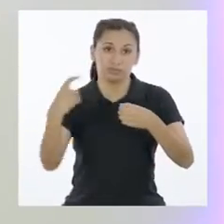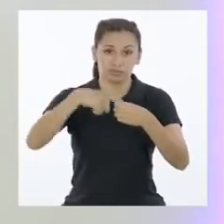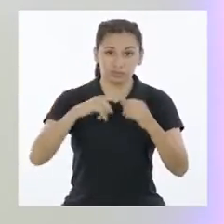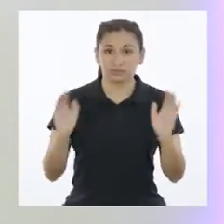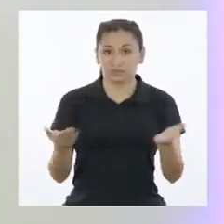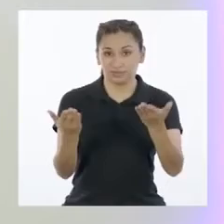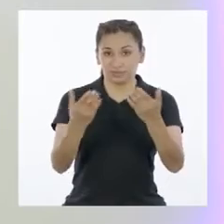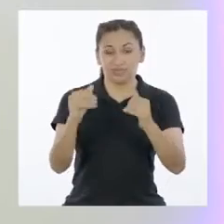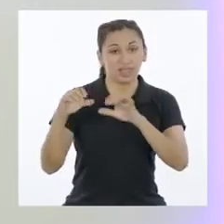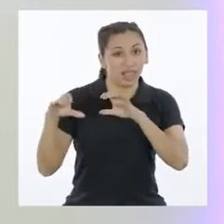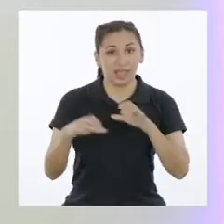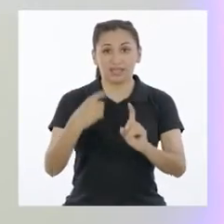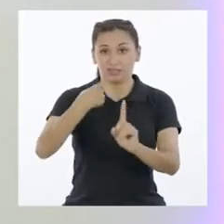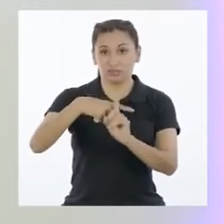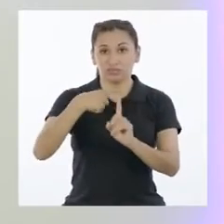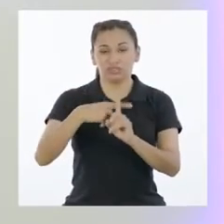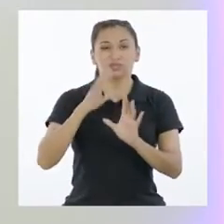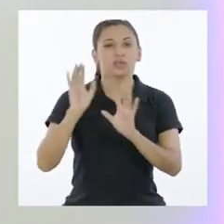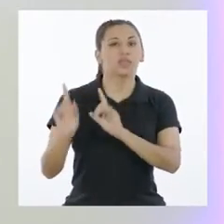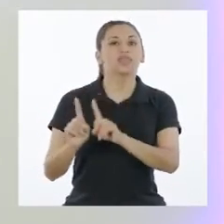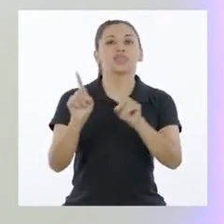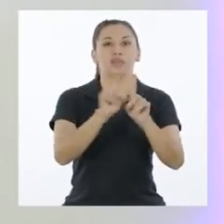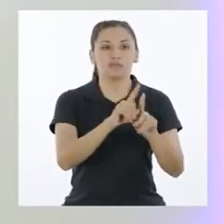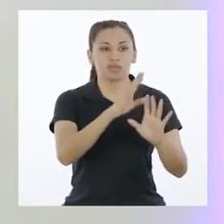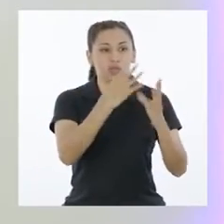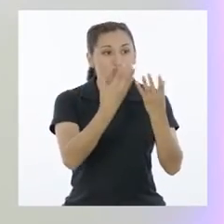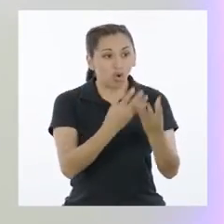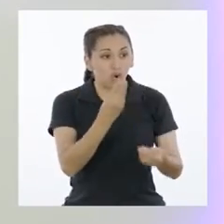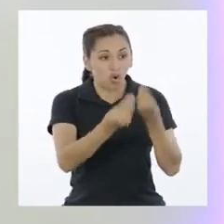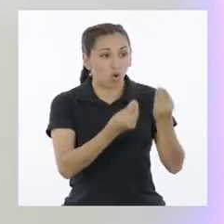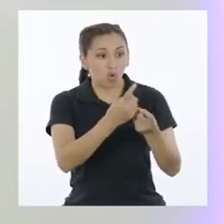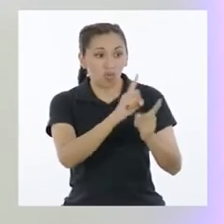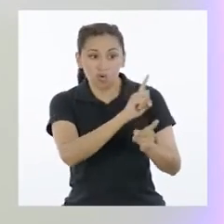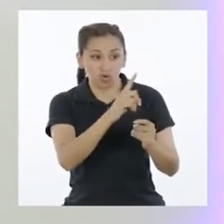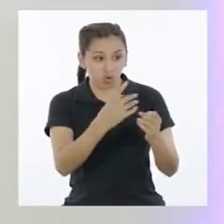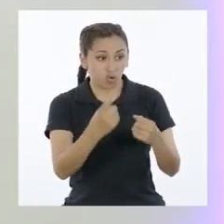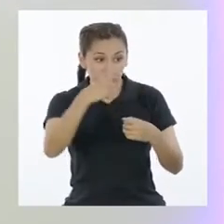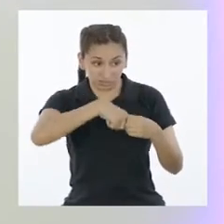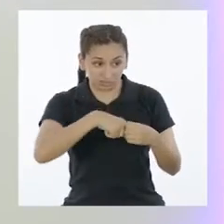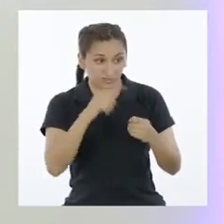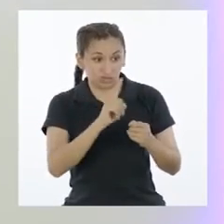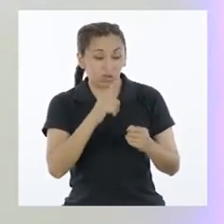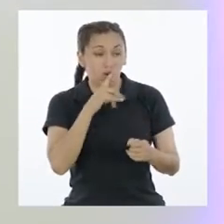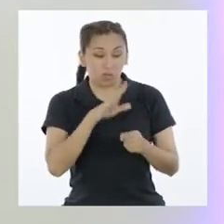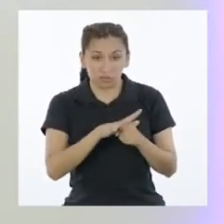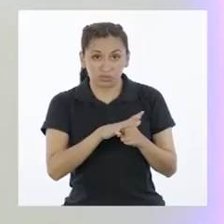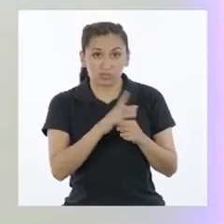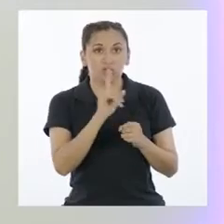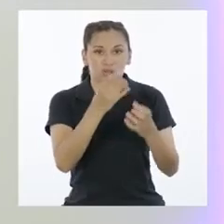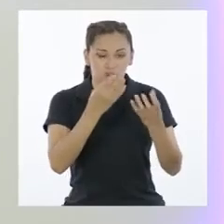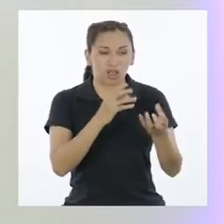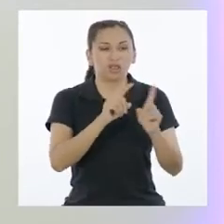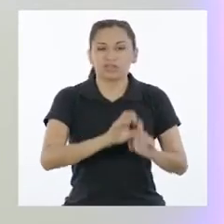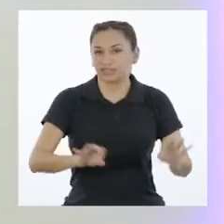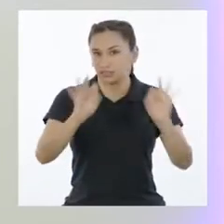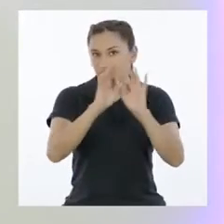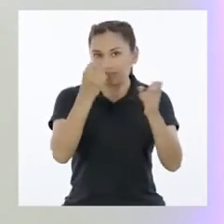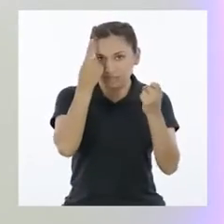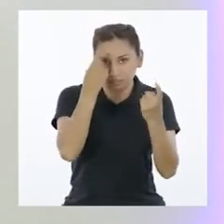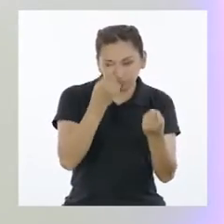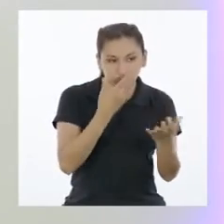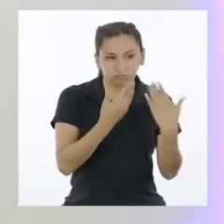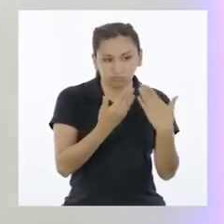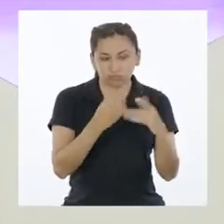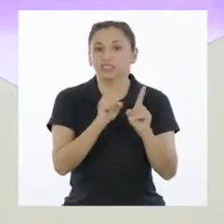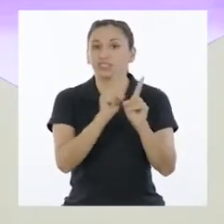promover la participación ciudadana activa frente a la participación pasiva de quienes no se involucran ni se sienten comprometidos con lo que no los afecta